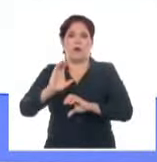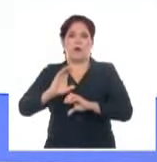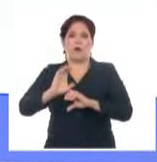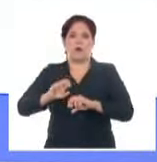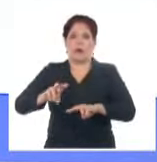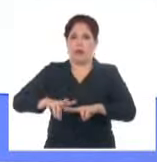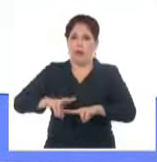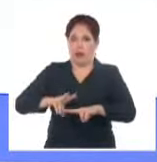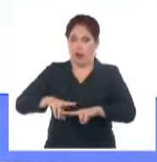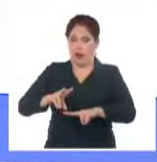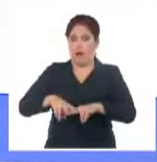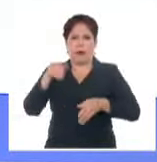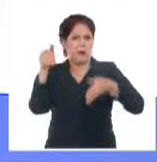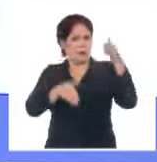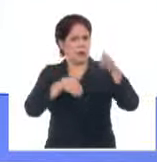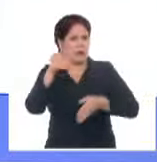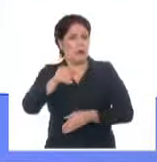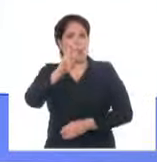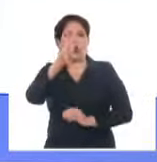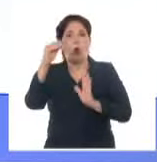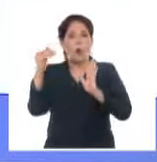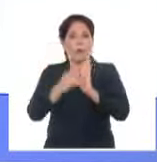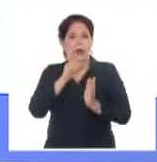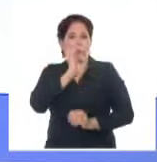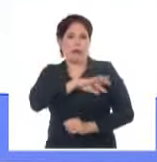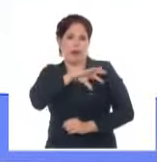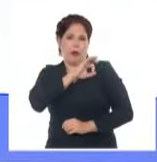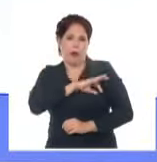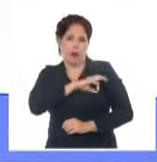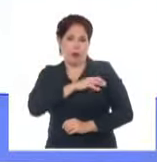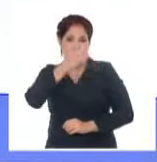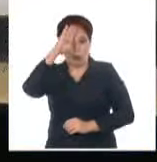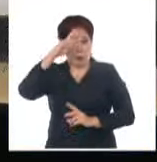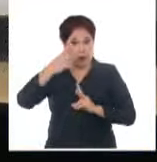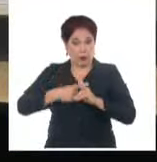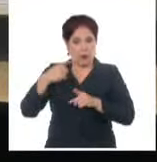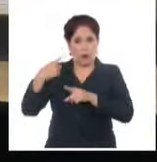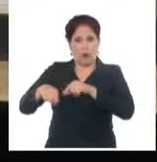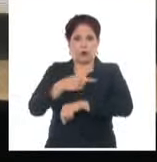Habana, con la asistencia de más de 2.000 delegados nacionales y extranjeros.